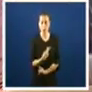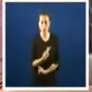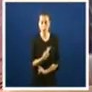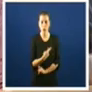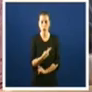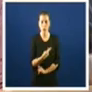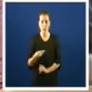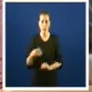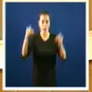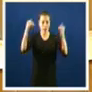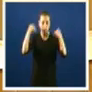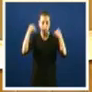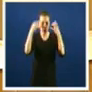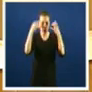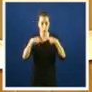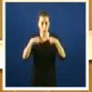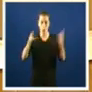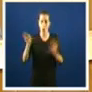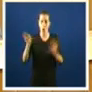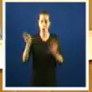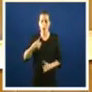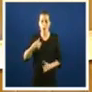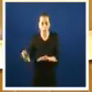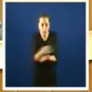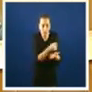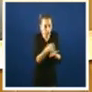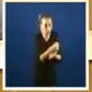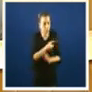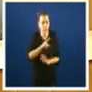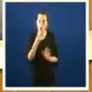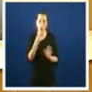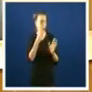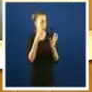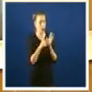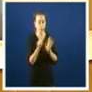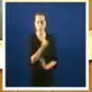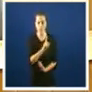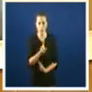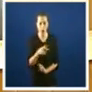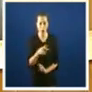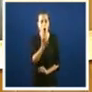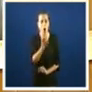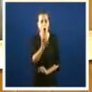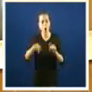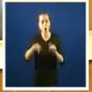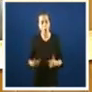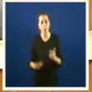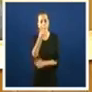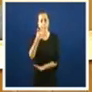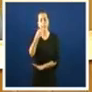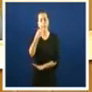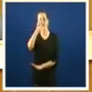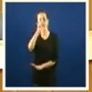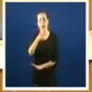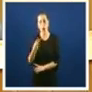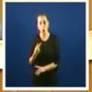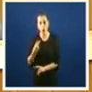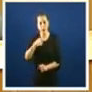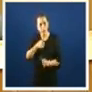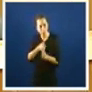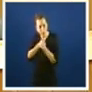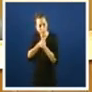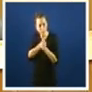enriqueci do meu cargo público Non que fixen eso que dixo esta mañá o señor Núñez Feijó Que iba a